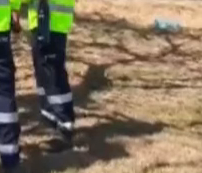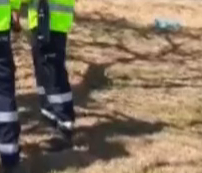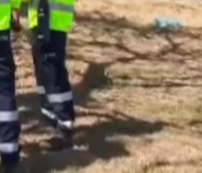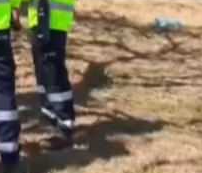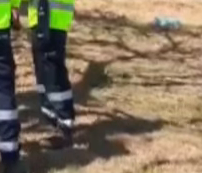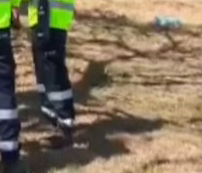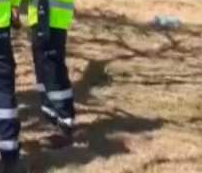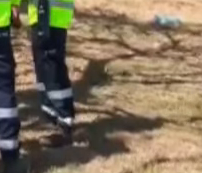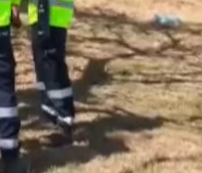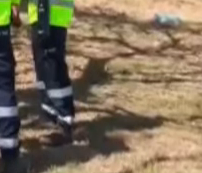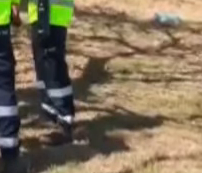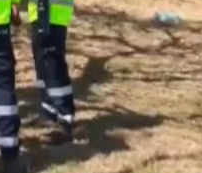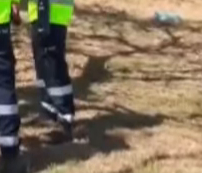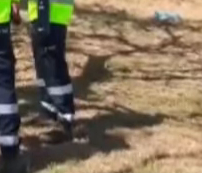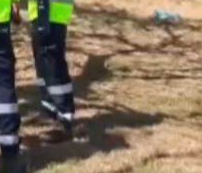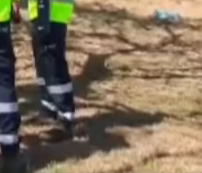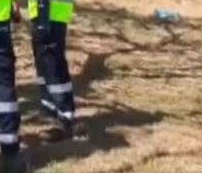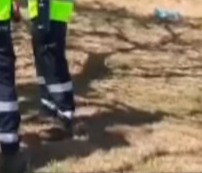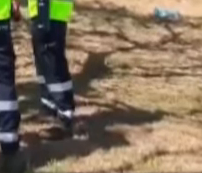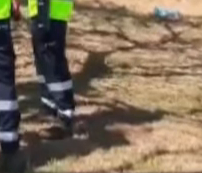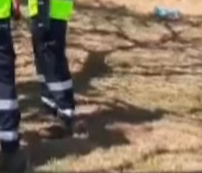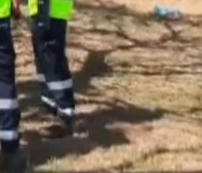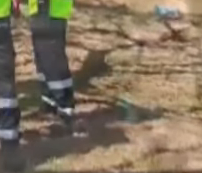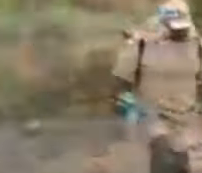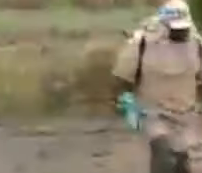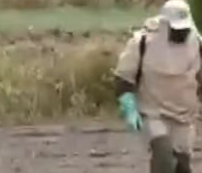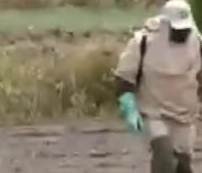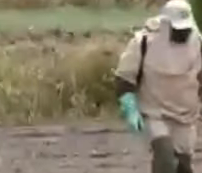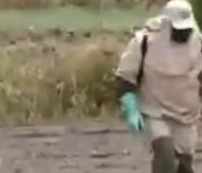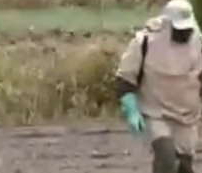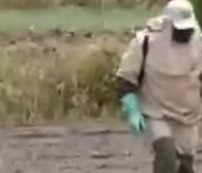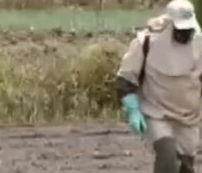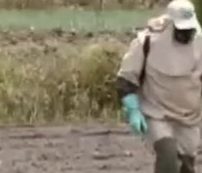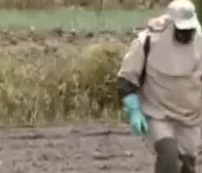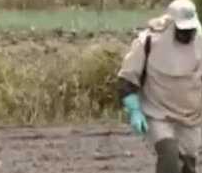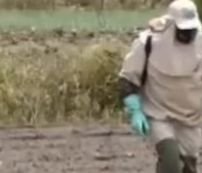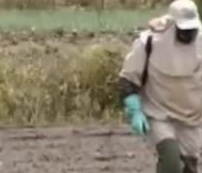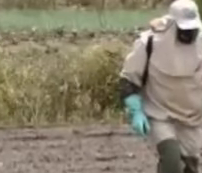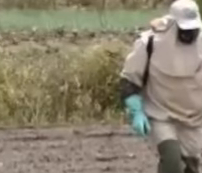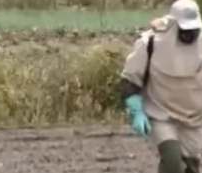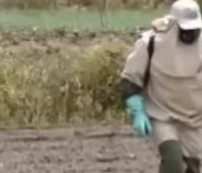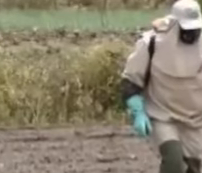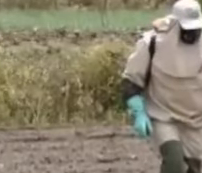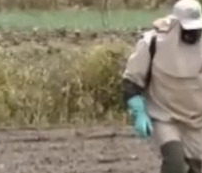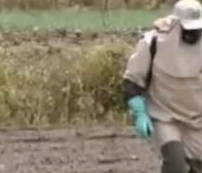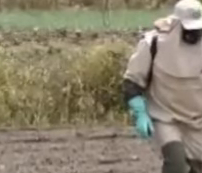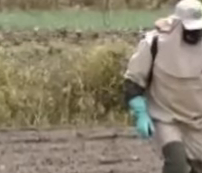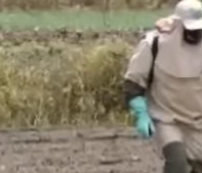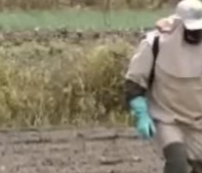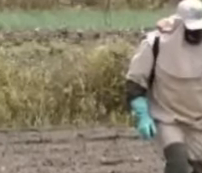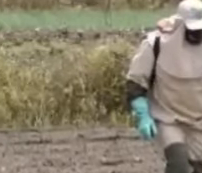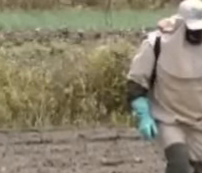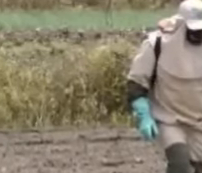o se redujeron los riesgos a un nivel aceptable y donde se integra la prevención como parte de la cultura organizacional identificar los